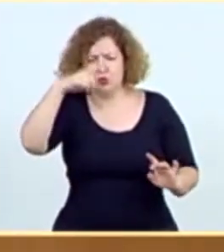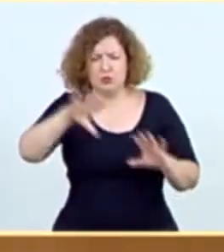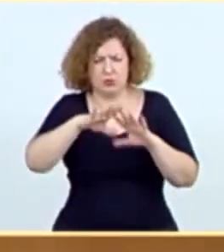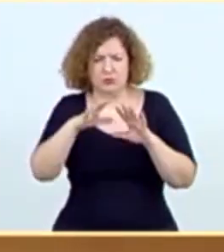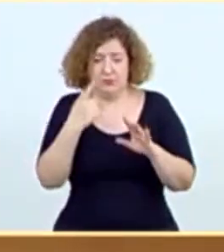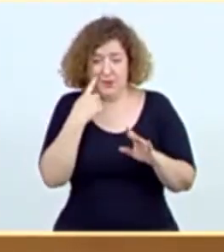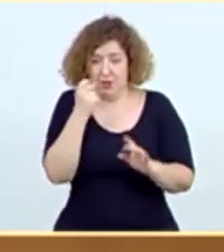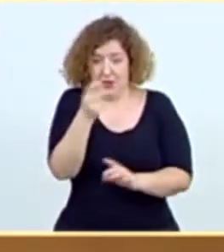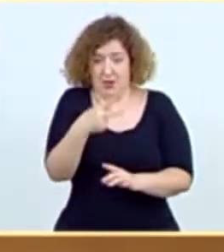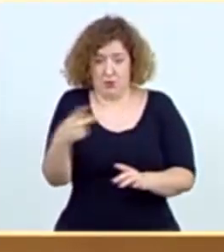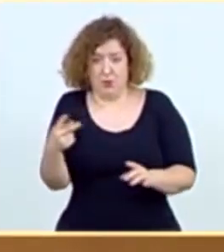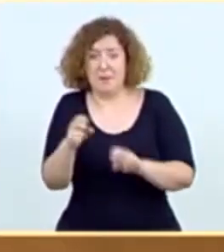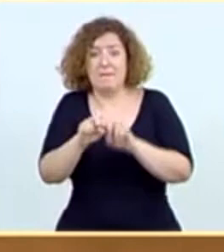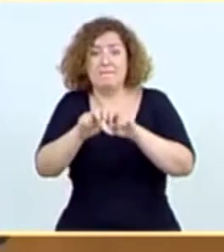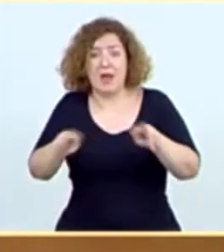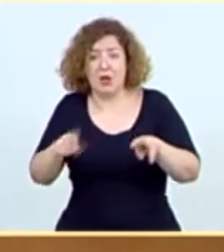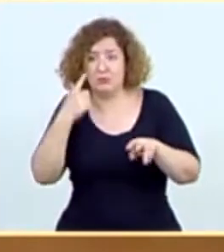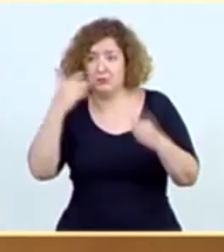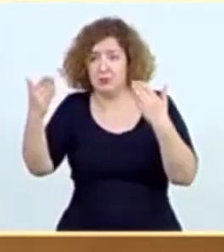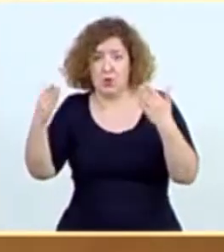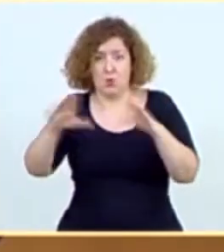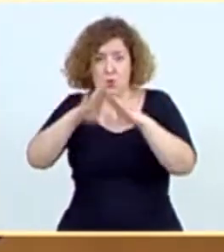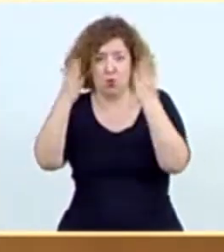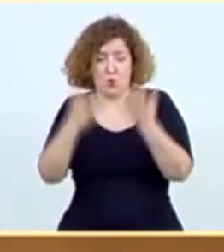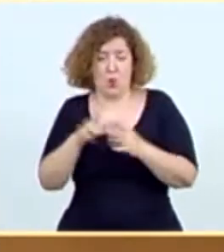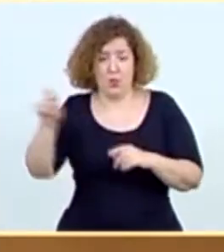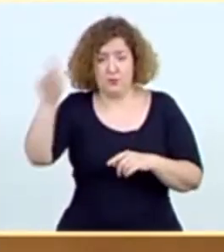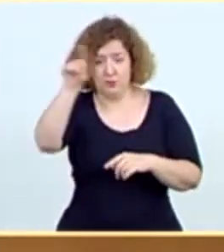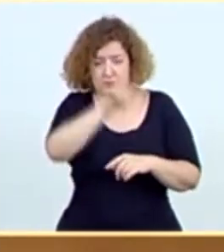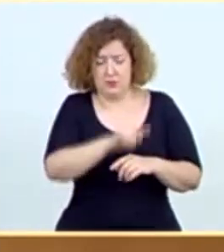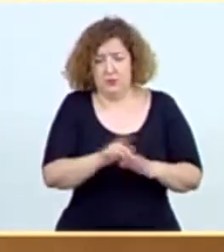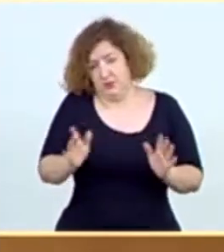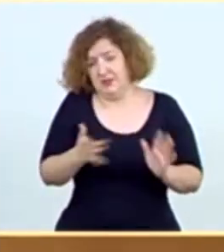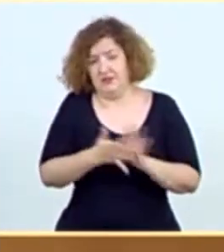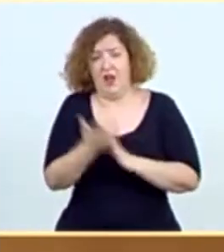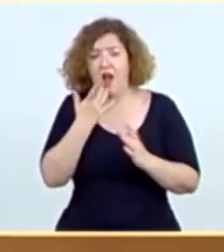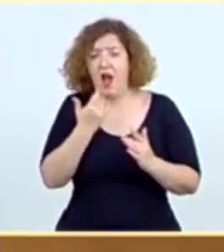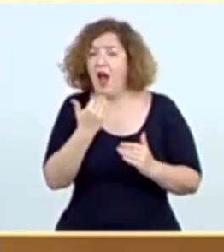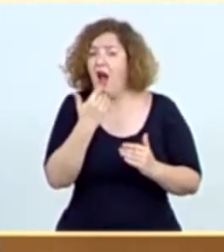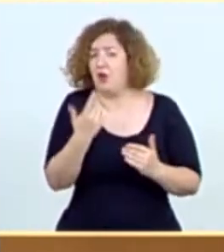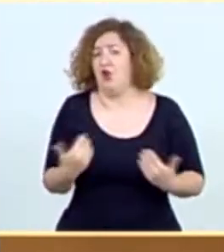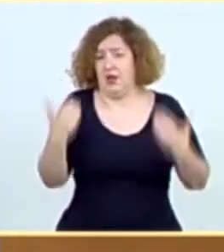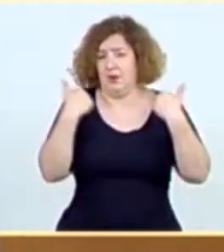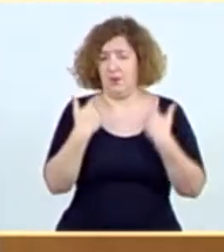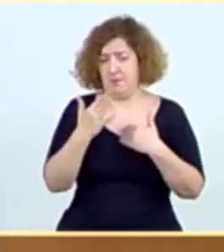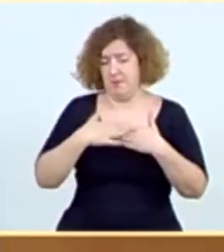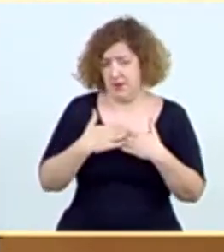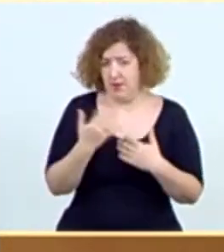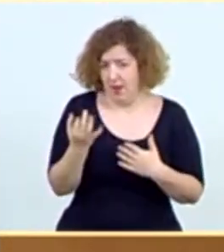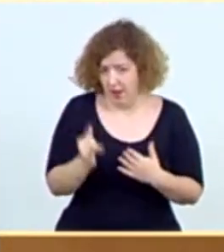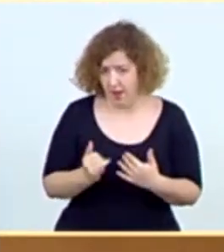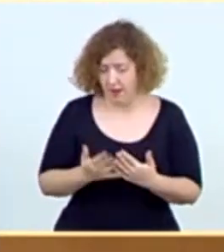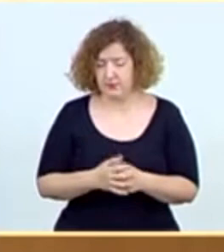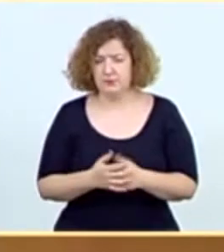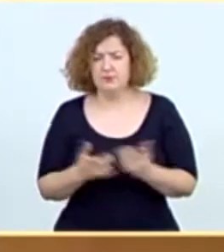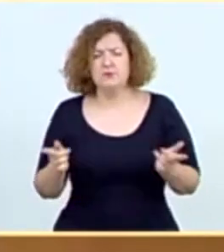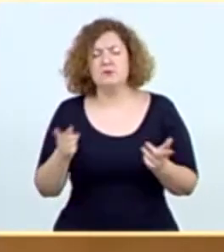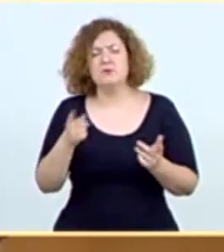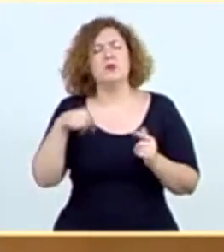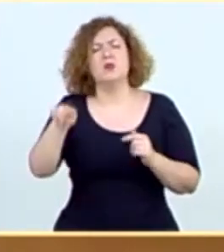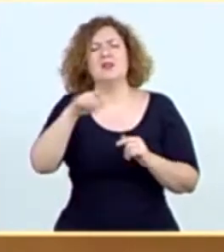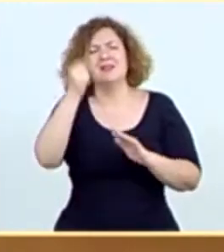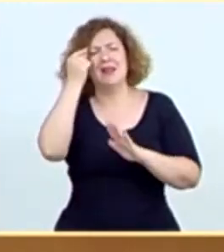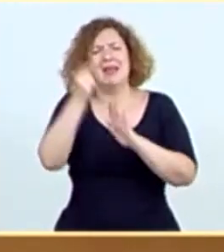resultados son mucho peores que en el resto del mundo y algo de responsabilidad tiene que tener. No me ha contestado a los